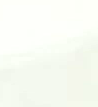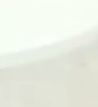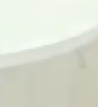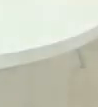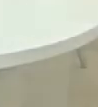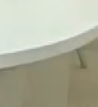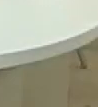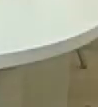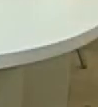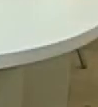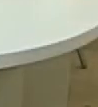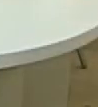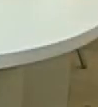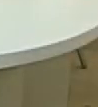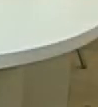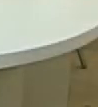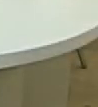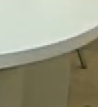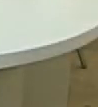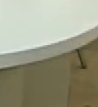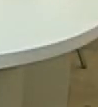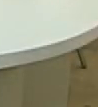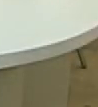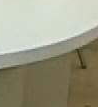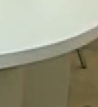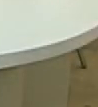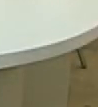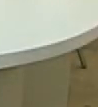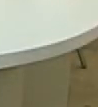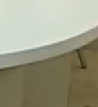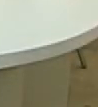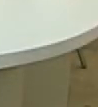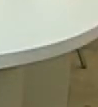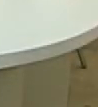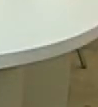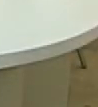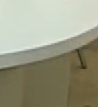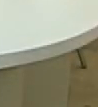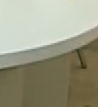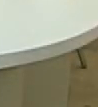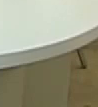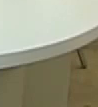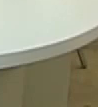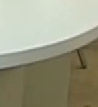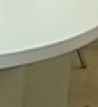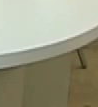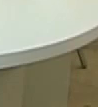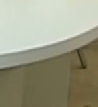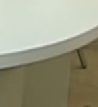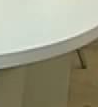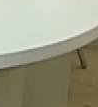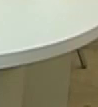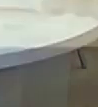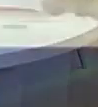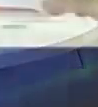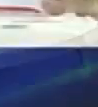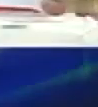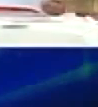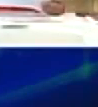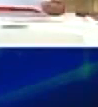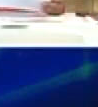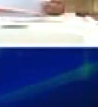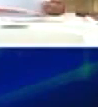recuperados hoy asciende a 190, lo cual da un porcentaje de 49% de los